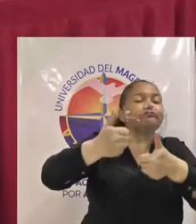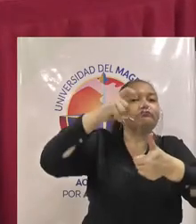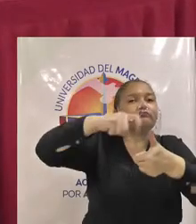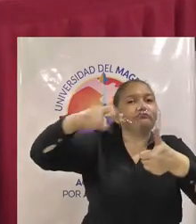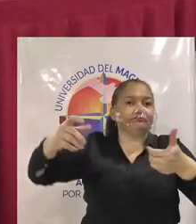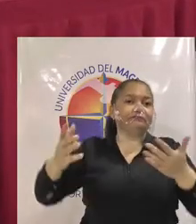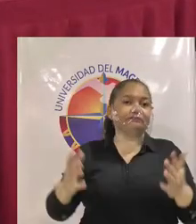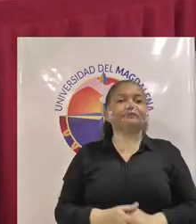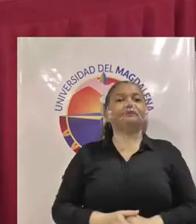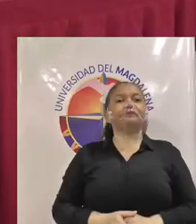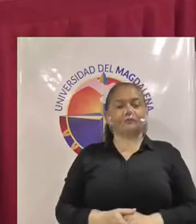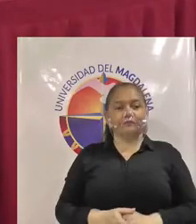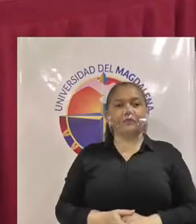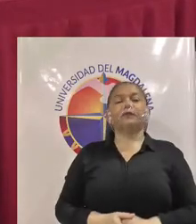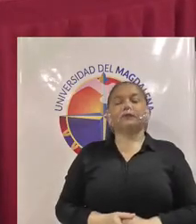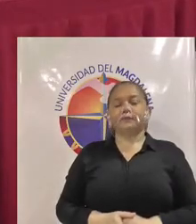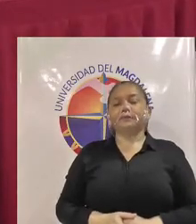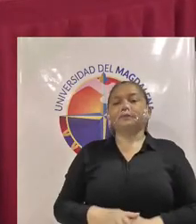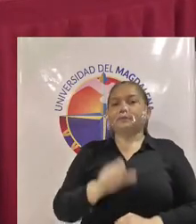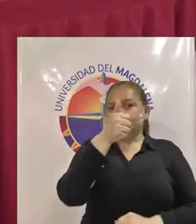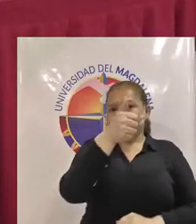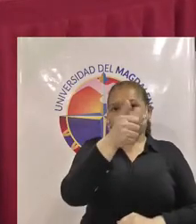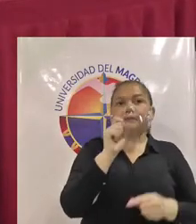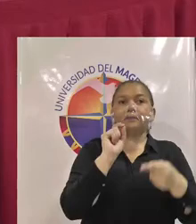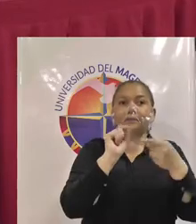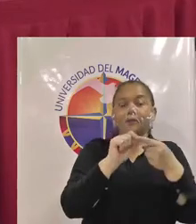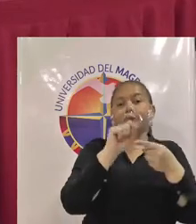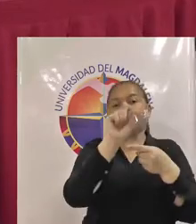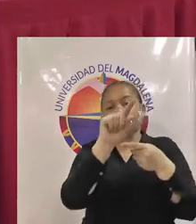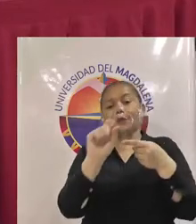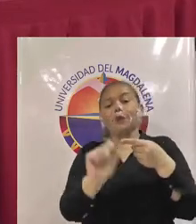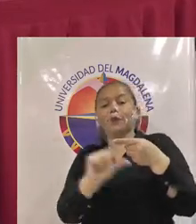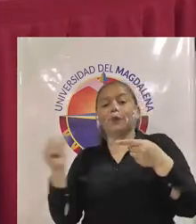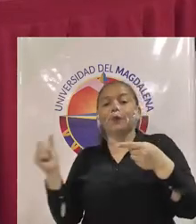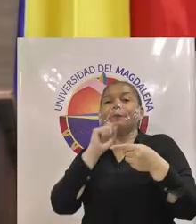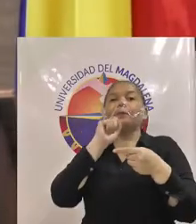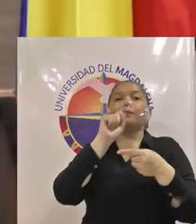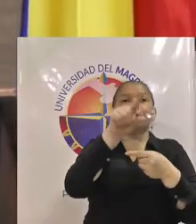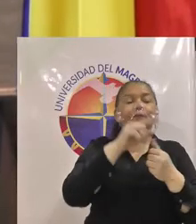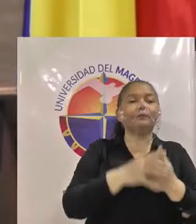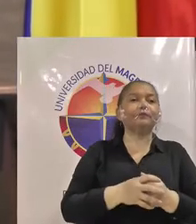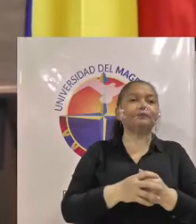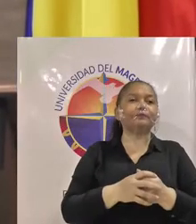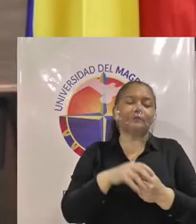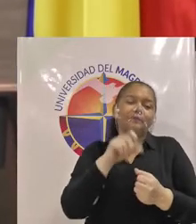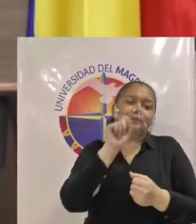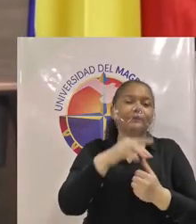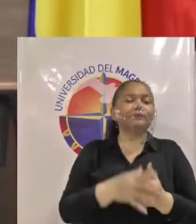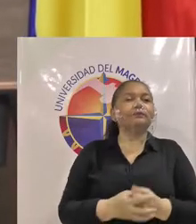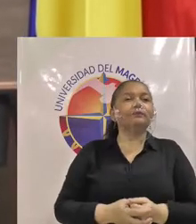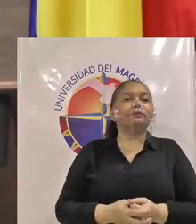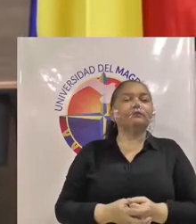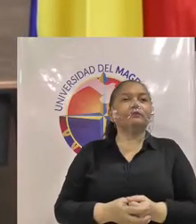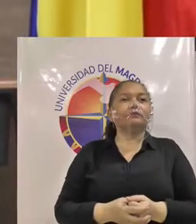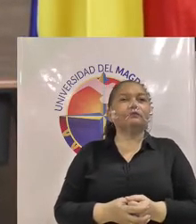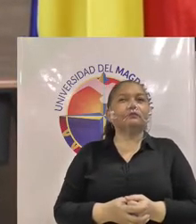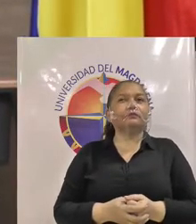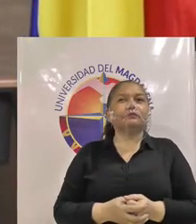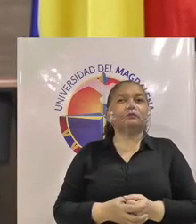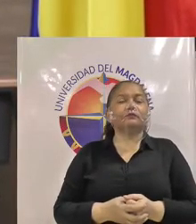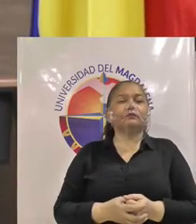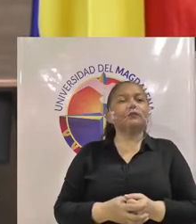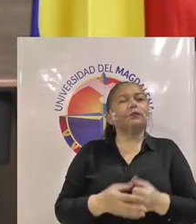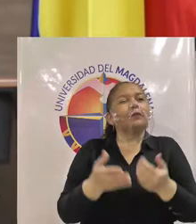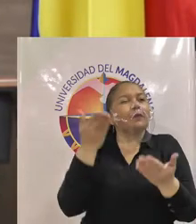evaluada esta siguiente inquietud bajo qué criterios considera la modificación del